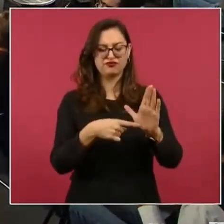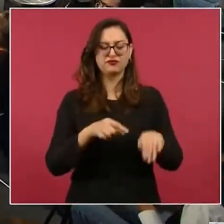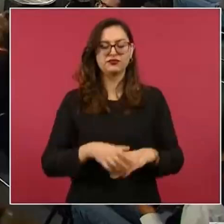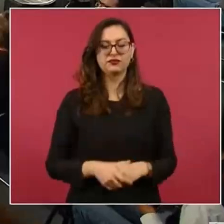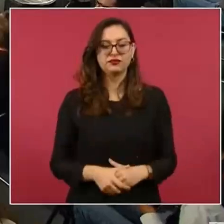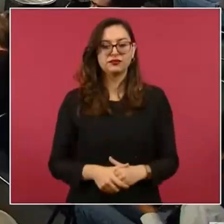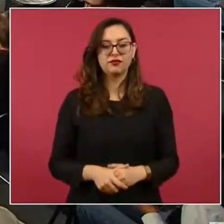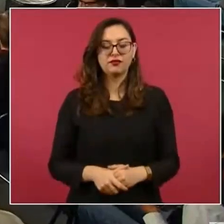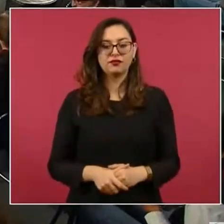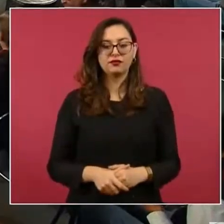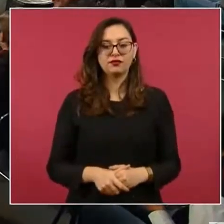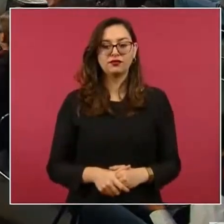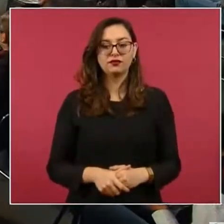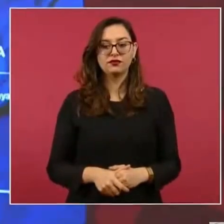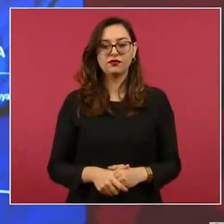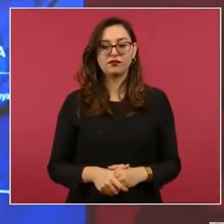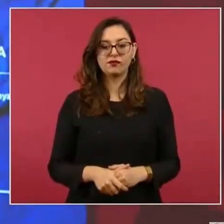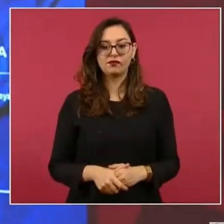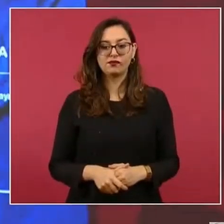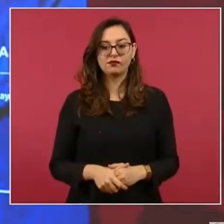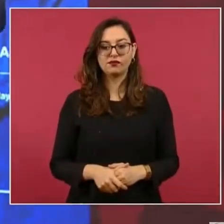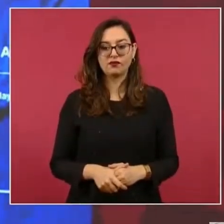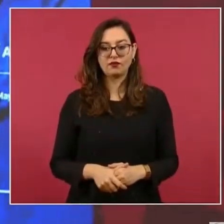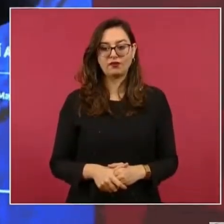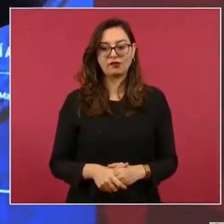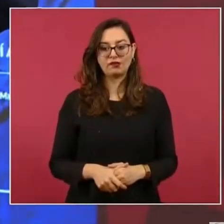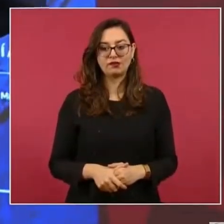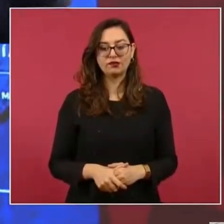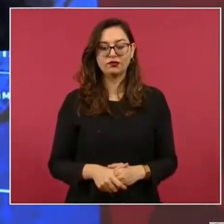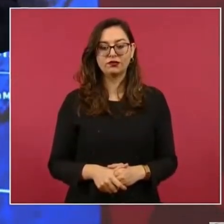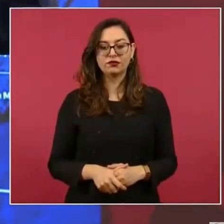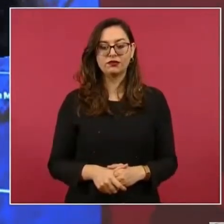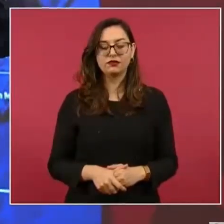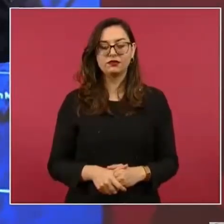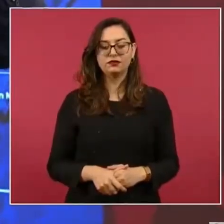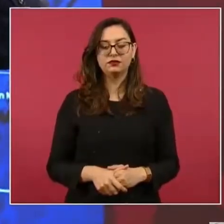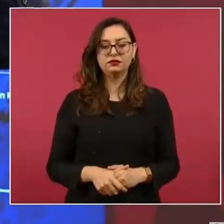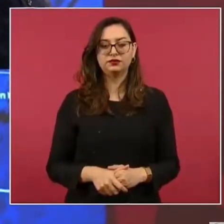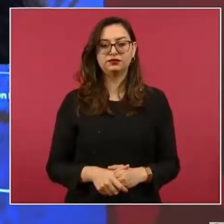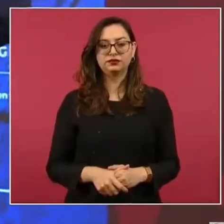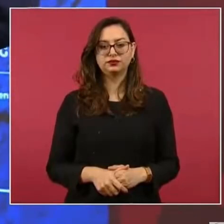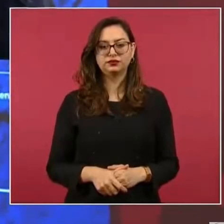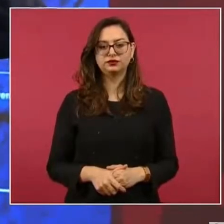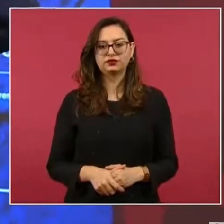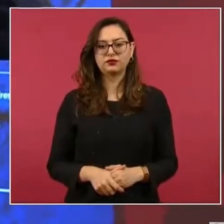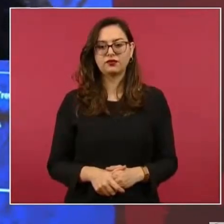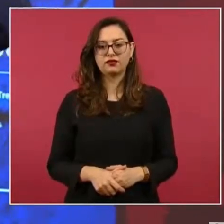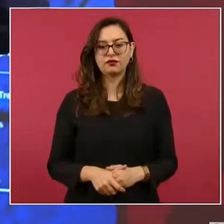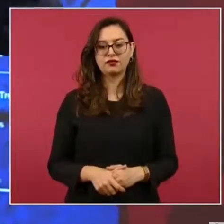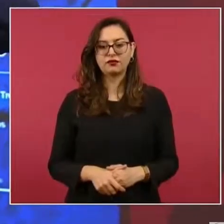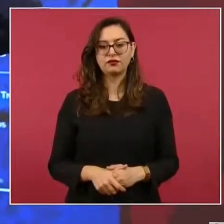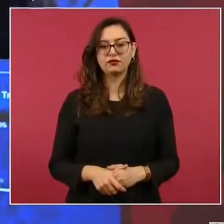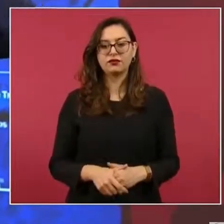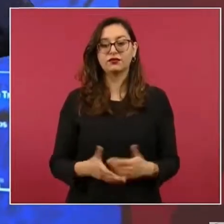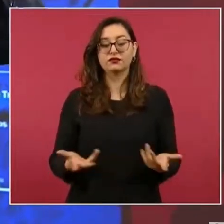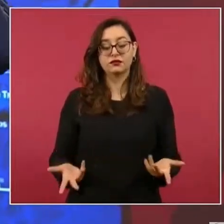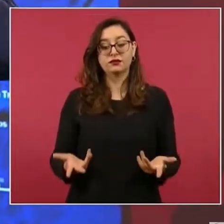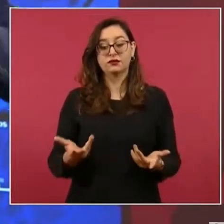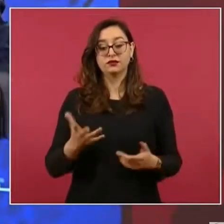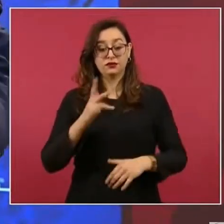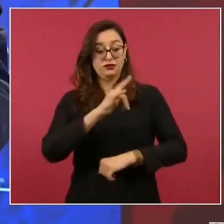Hemos ido creando vialidades nuevas para llegar